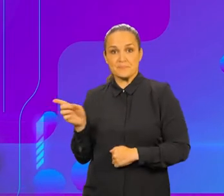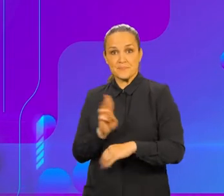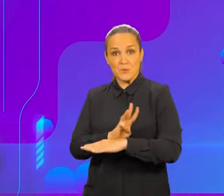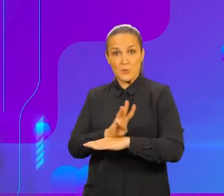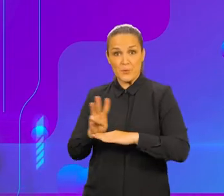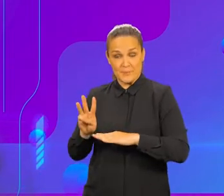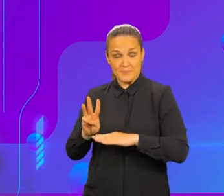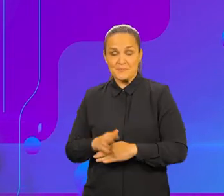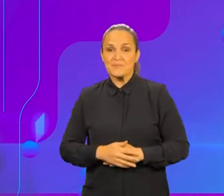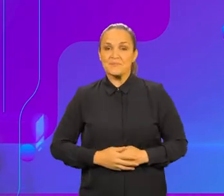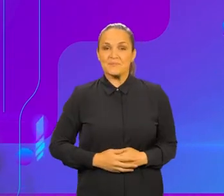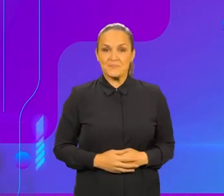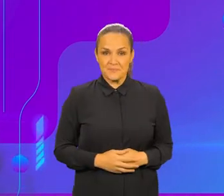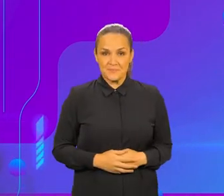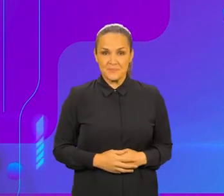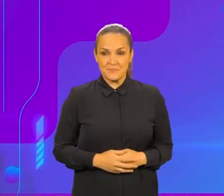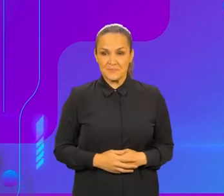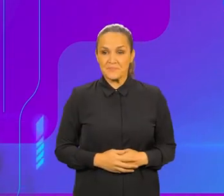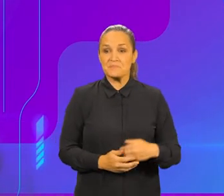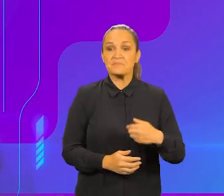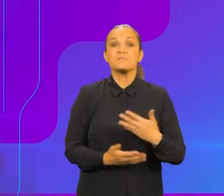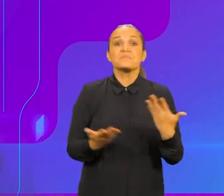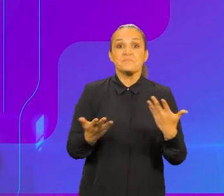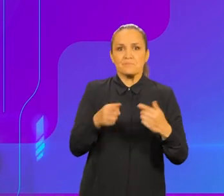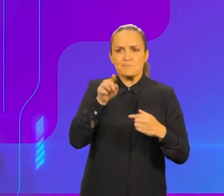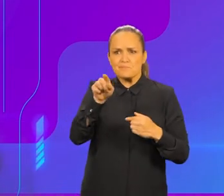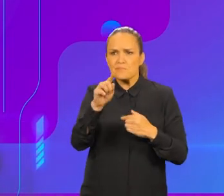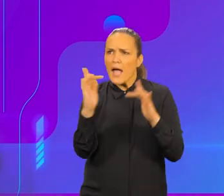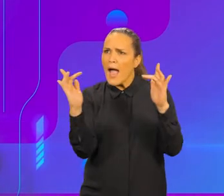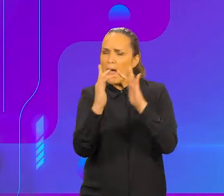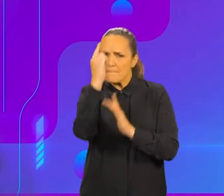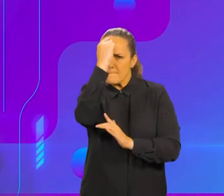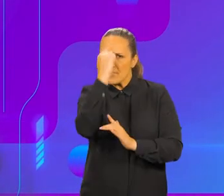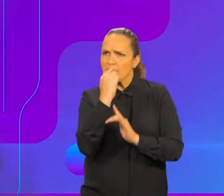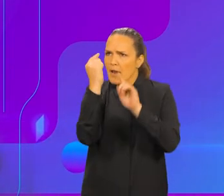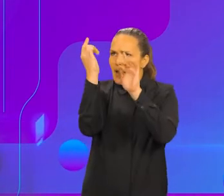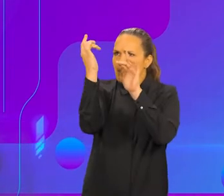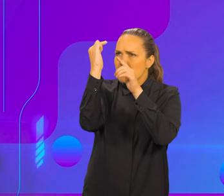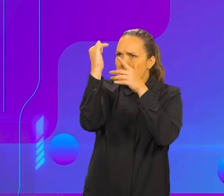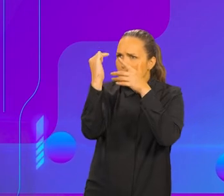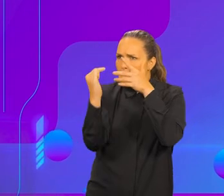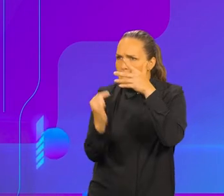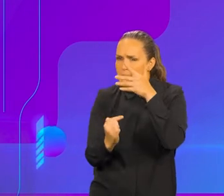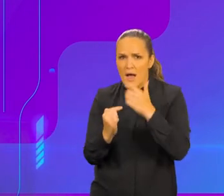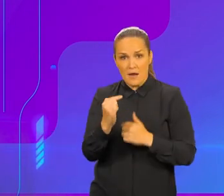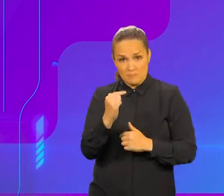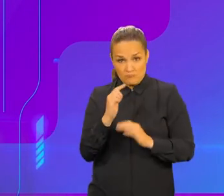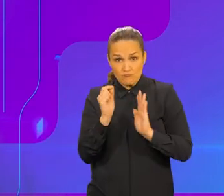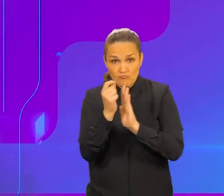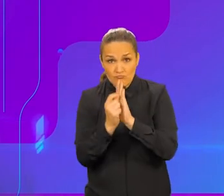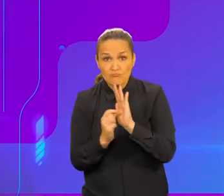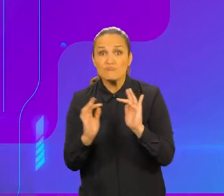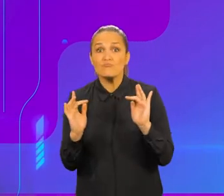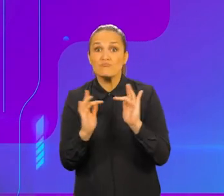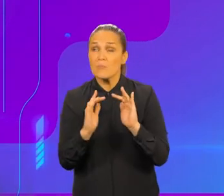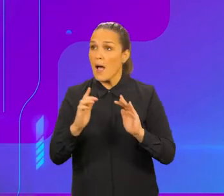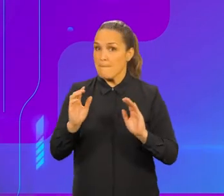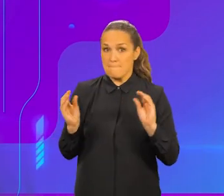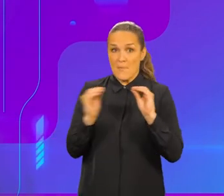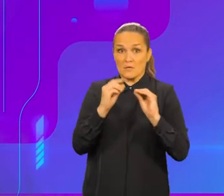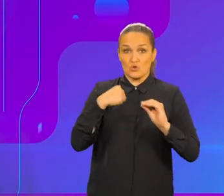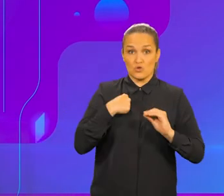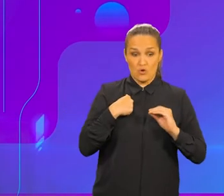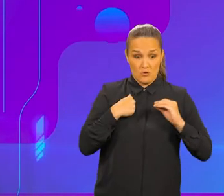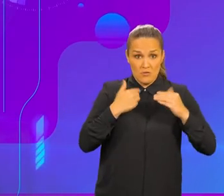.mintic.gov.co. Verifica que cumplas con los requisitos y que cuentes con los documentos que certifiquen